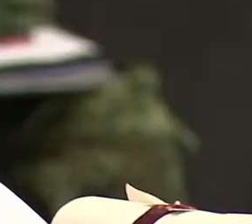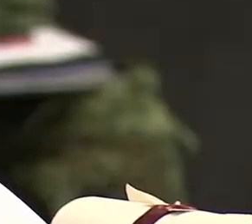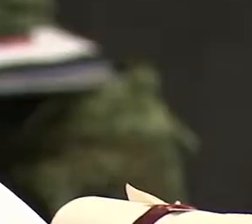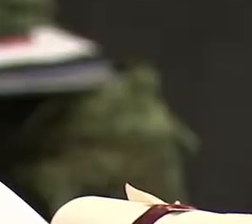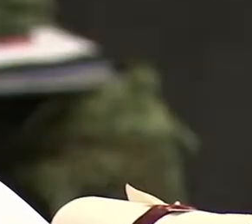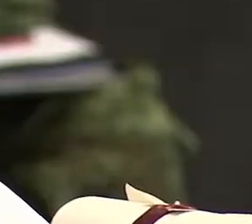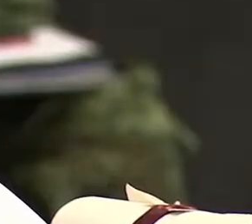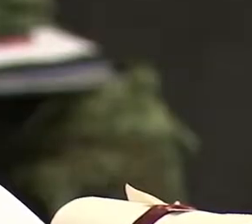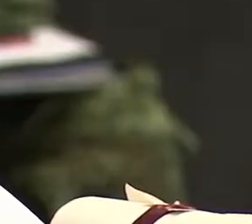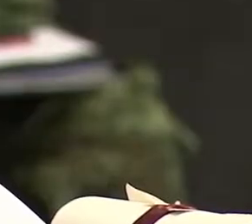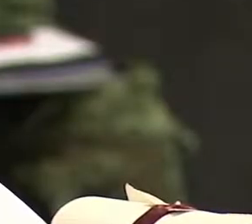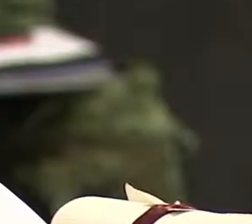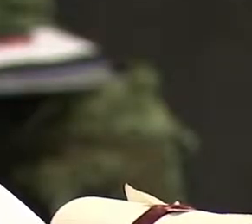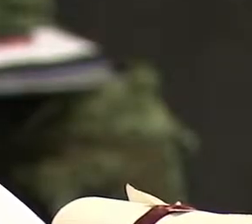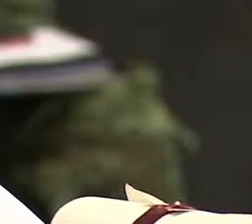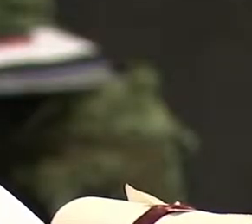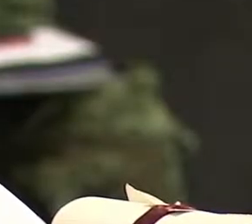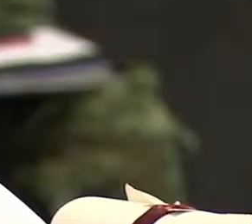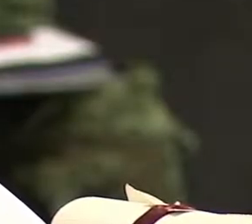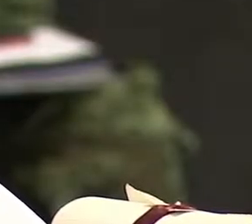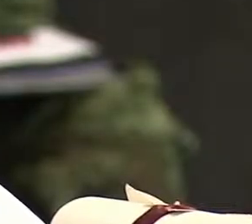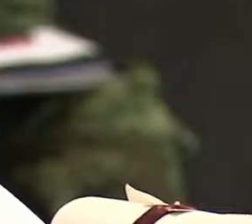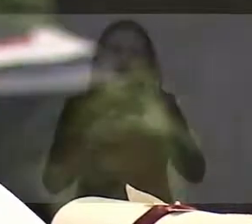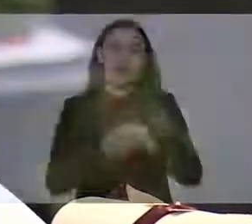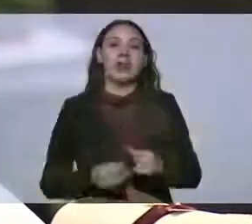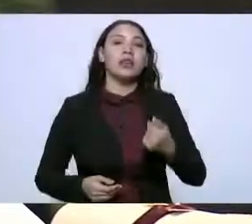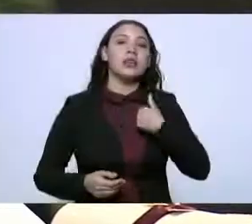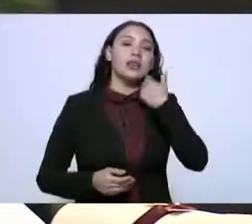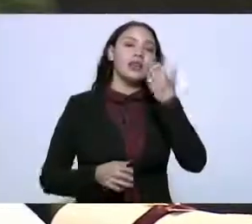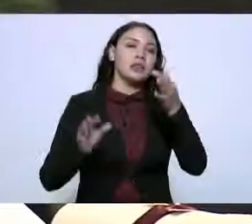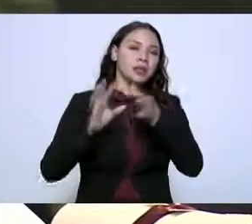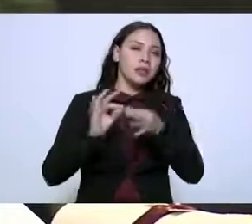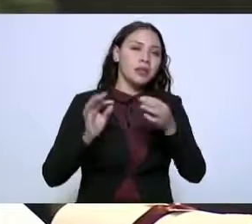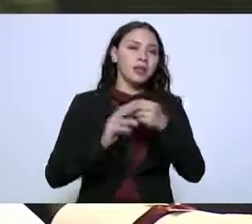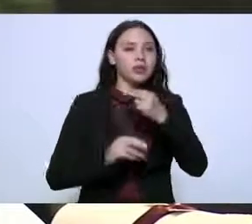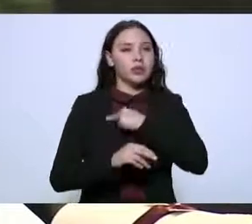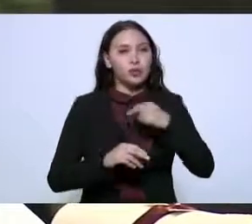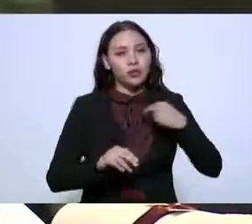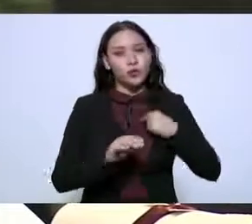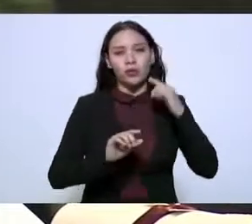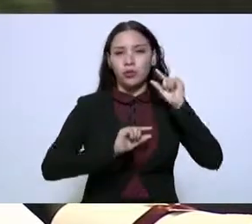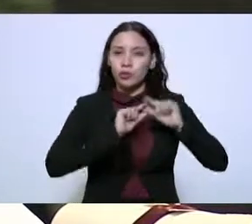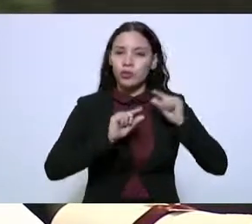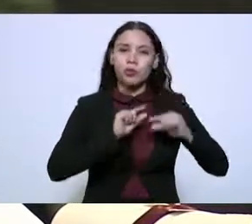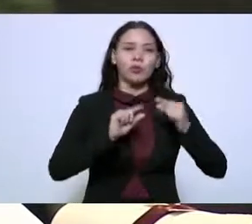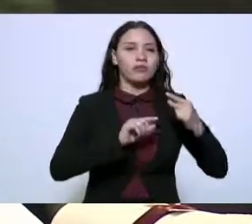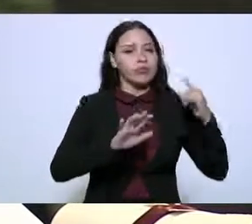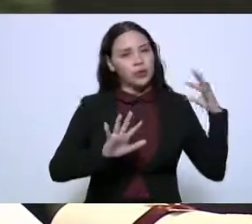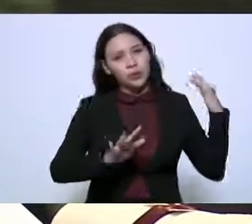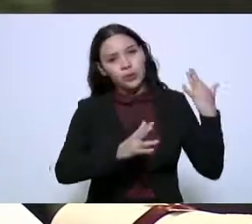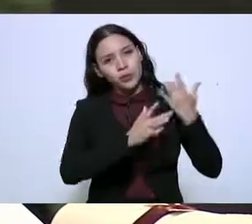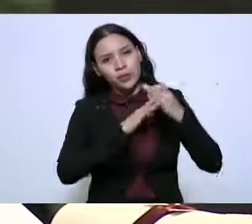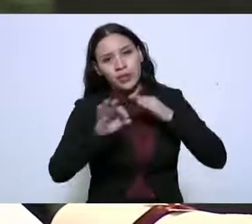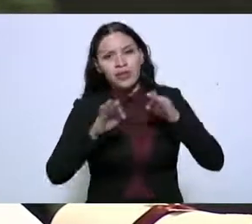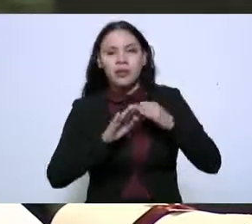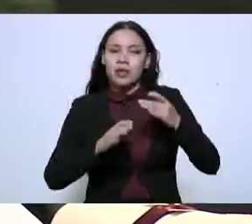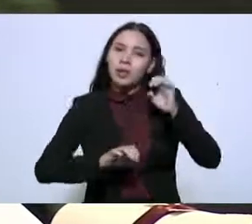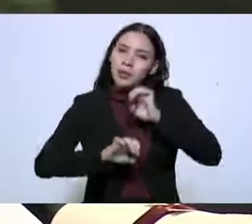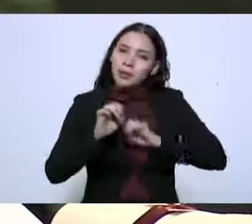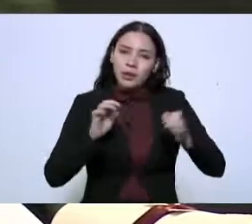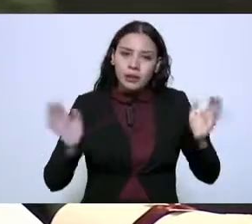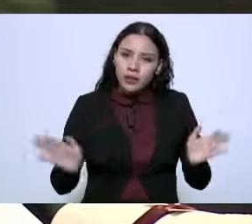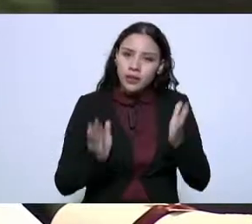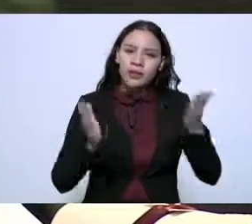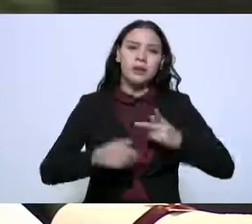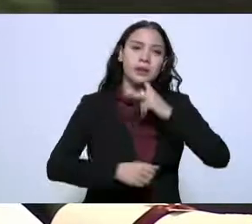Tamaulipas. Adelante. Primero, mencionar que hemos venido recuperando el empleo formal en el país y